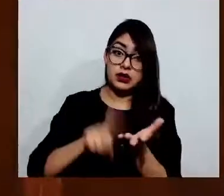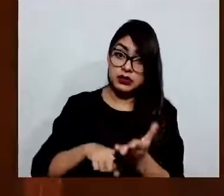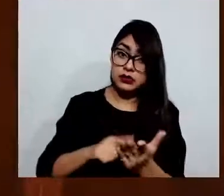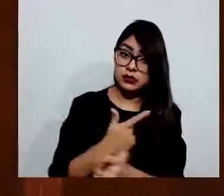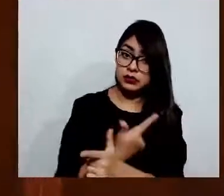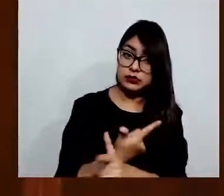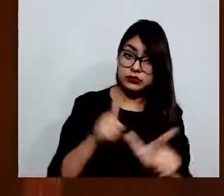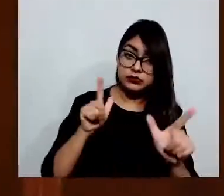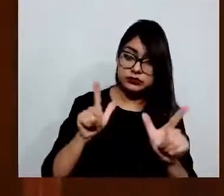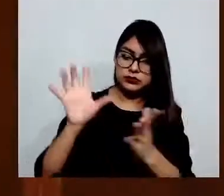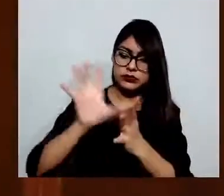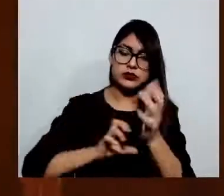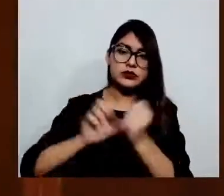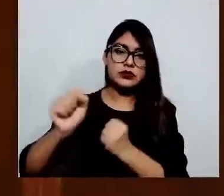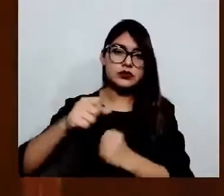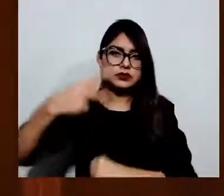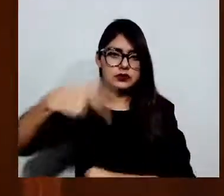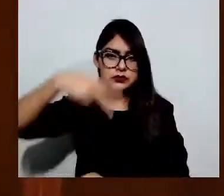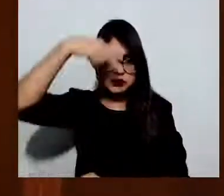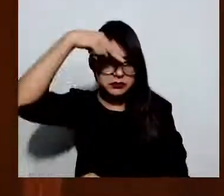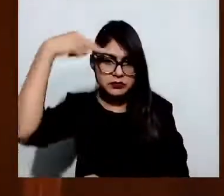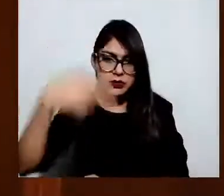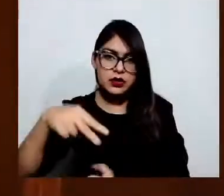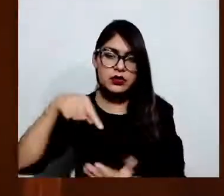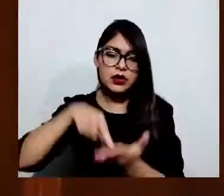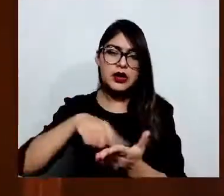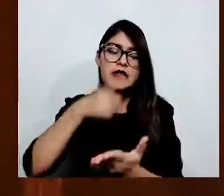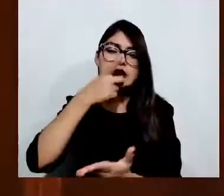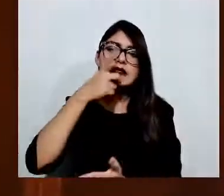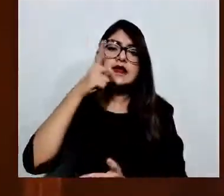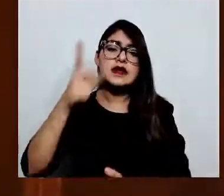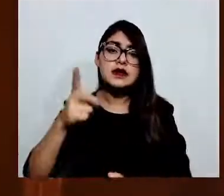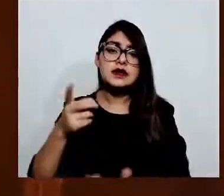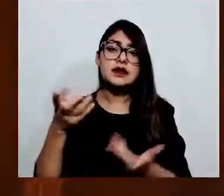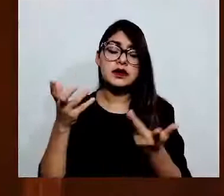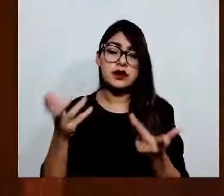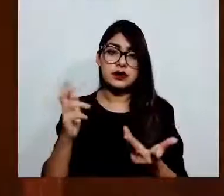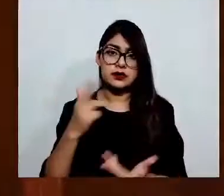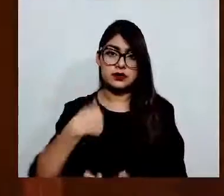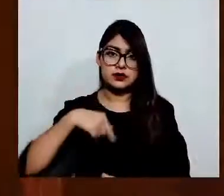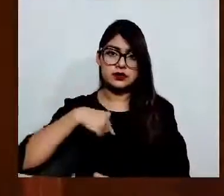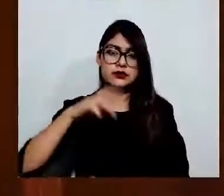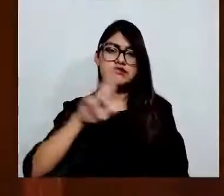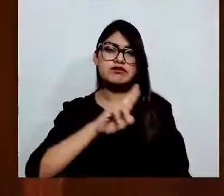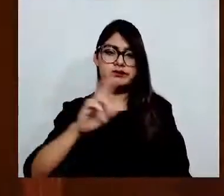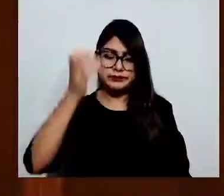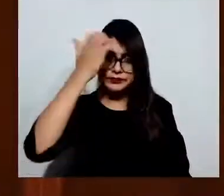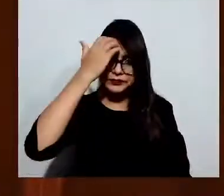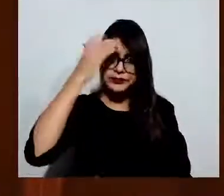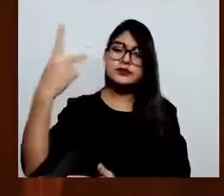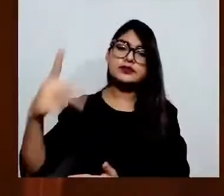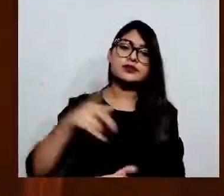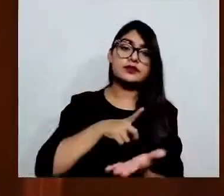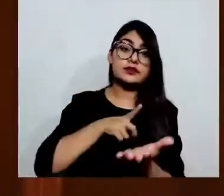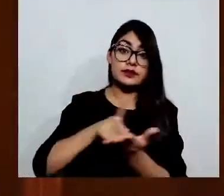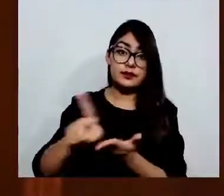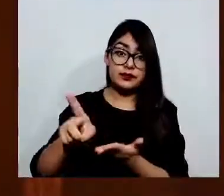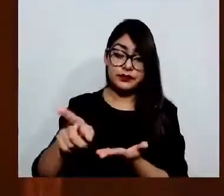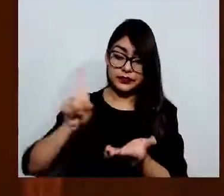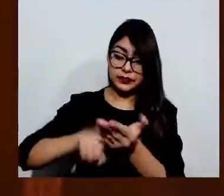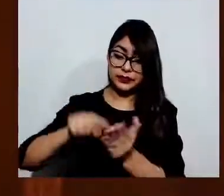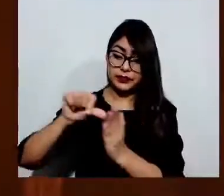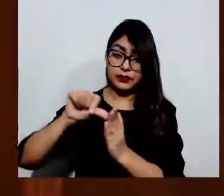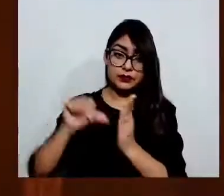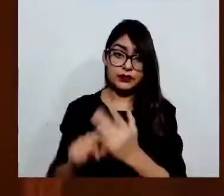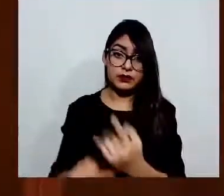en las que encontramos el reconocimiento de este derecho en su artículo primero y en la Constitución Política